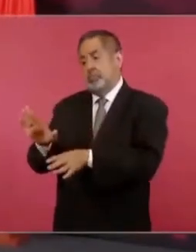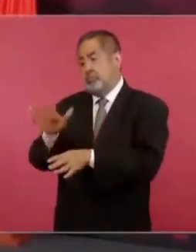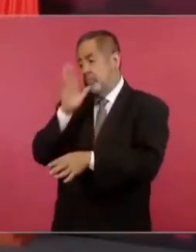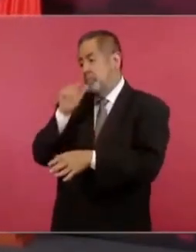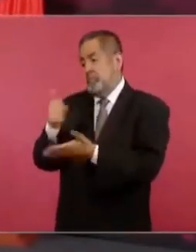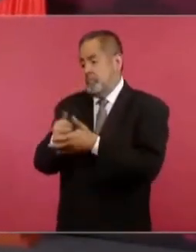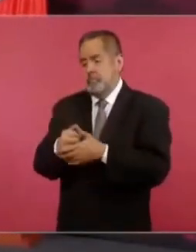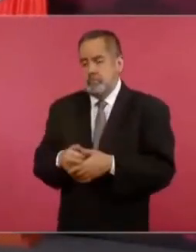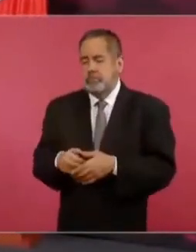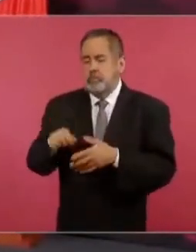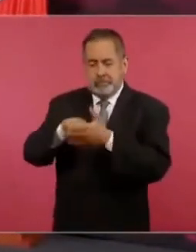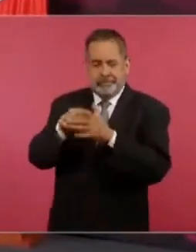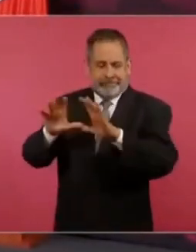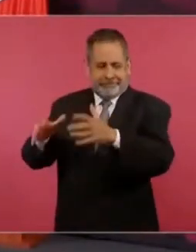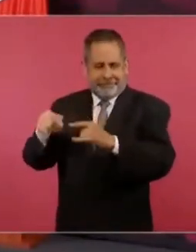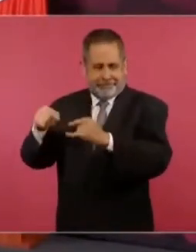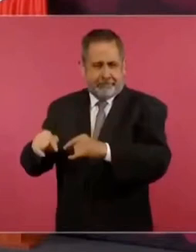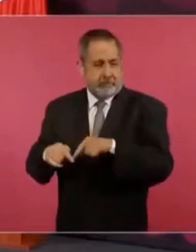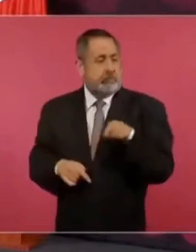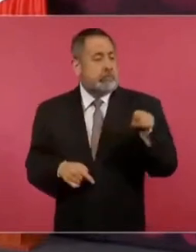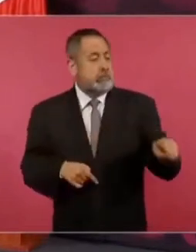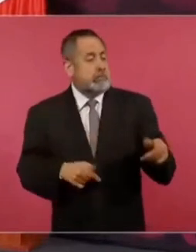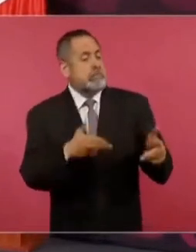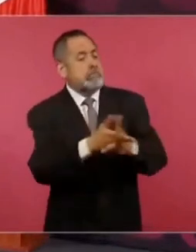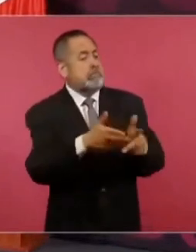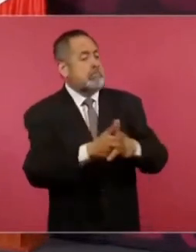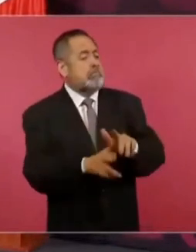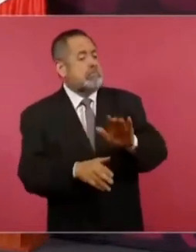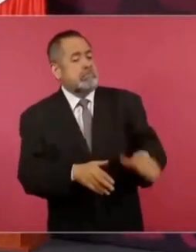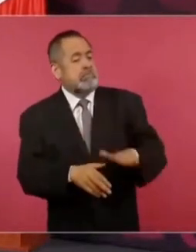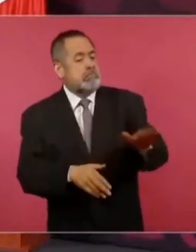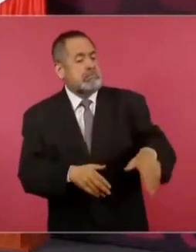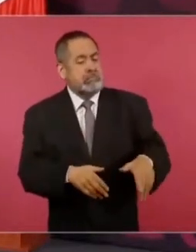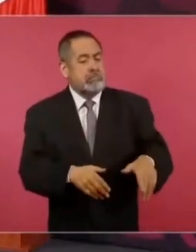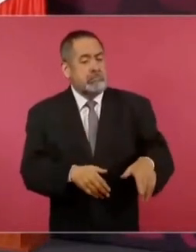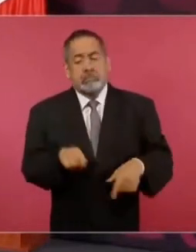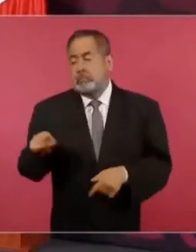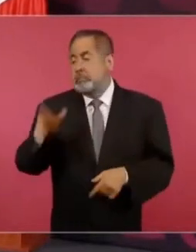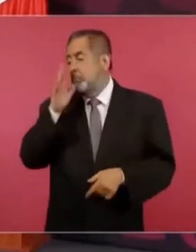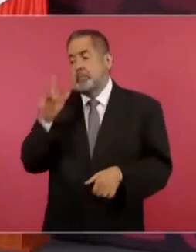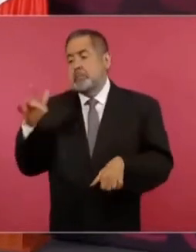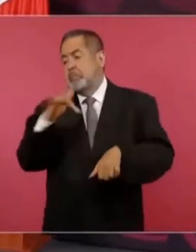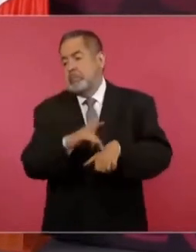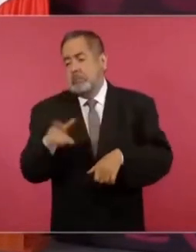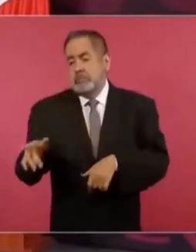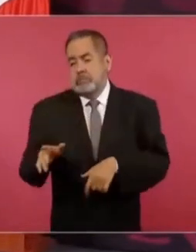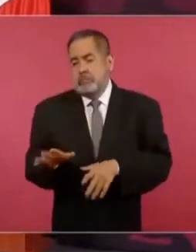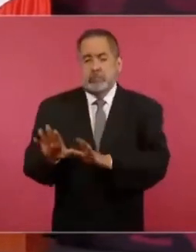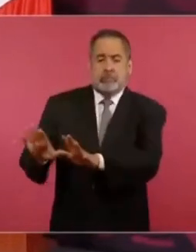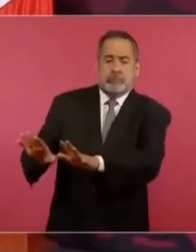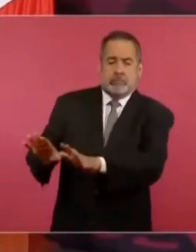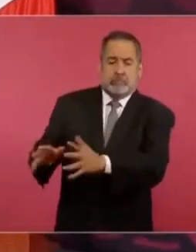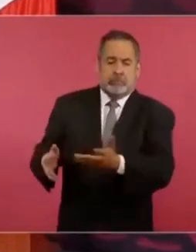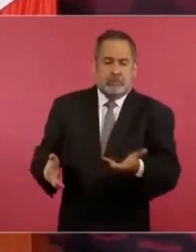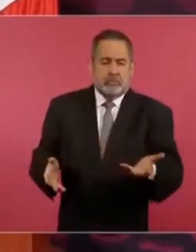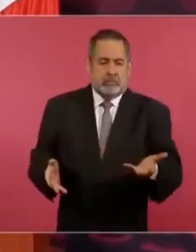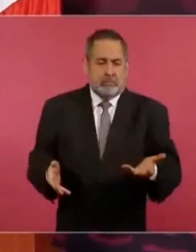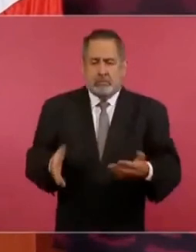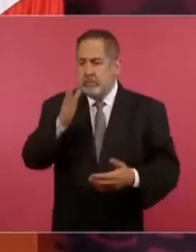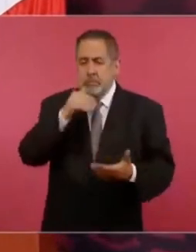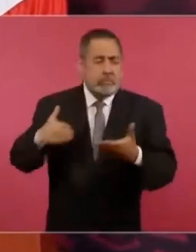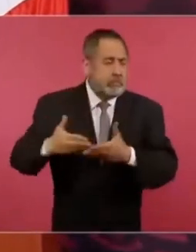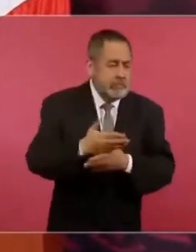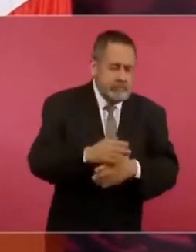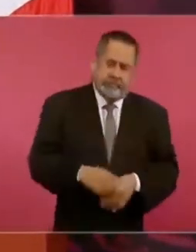esquina se está cometiendo un asalto y no pueden